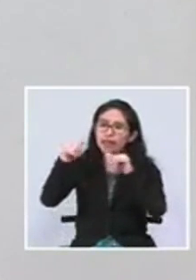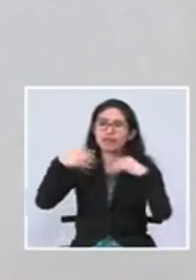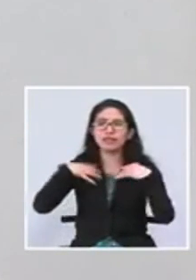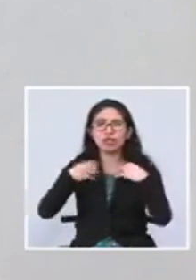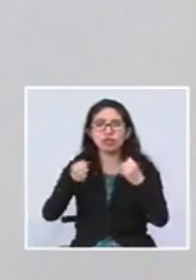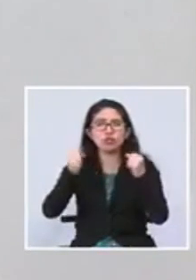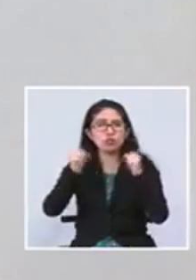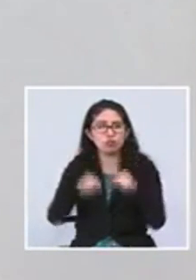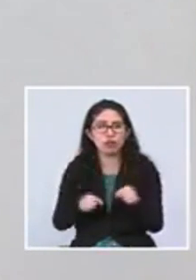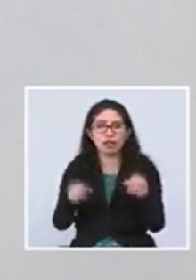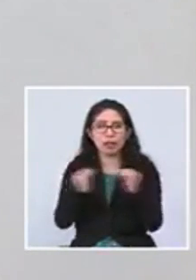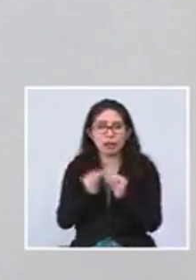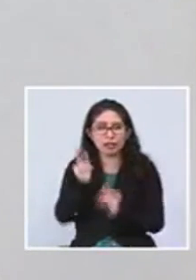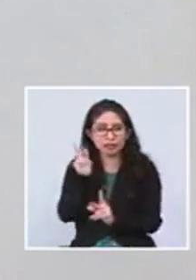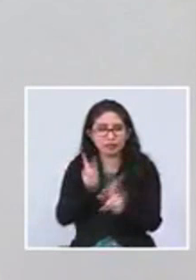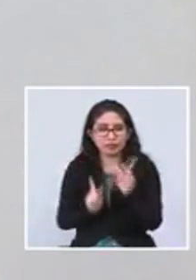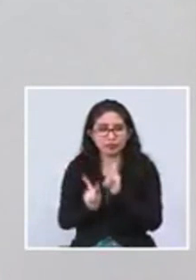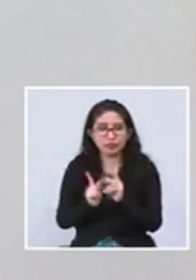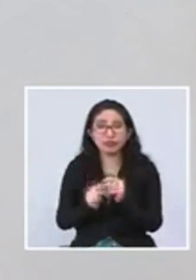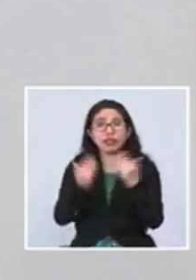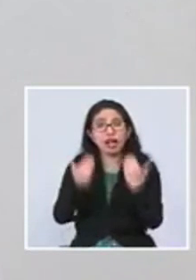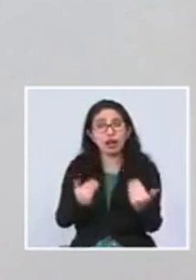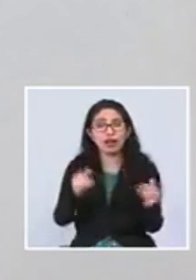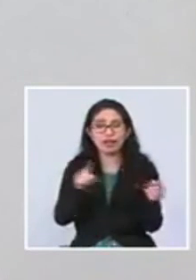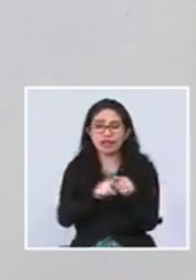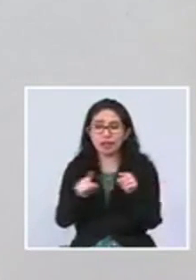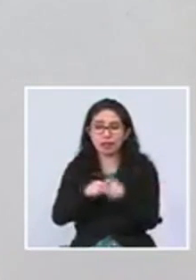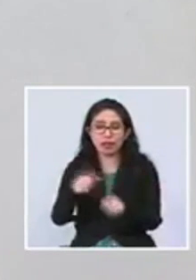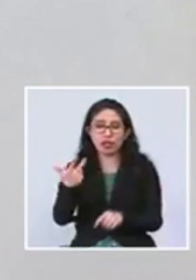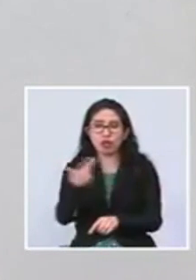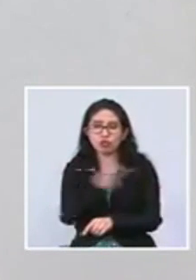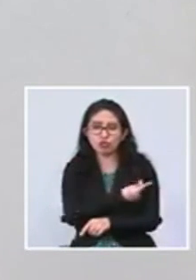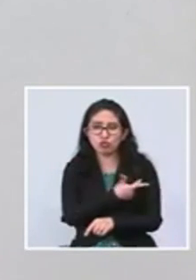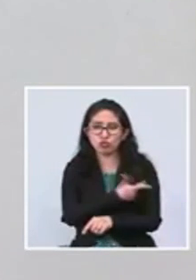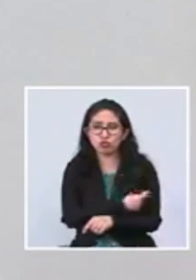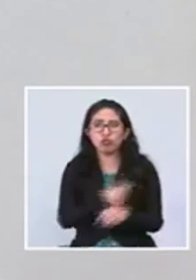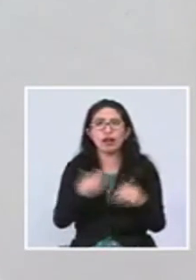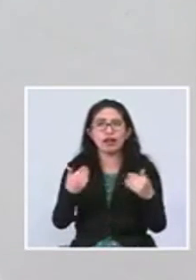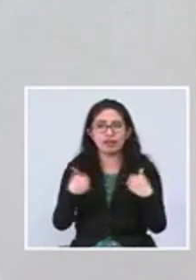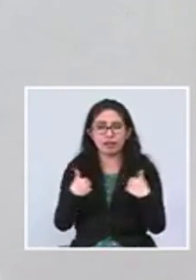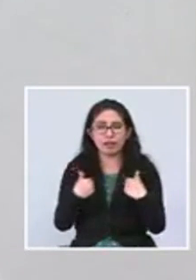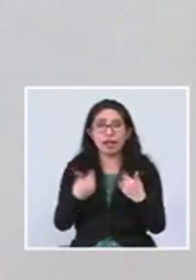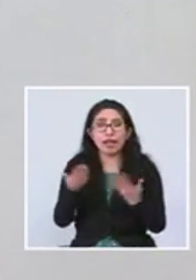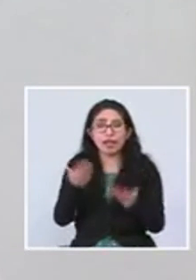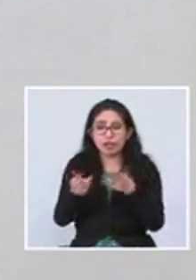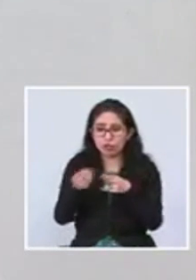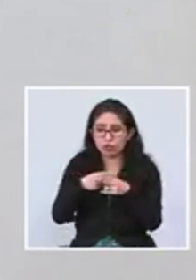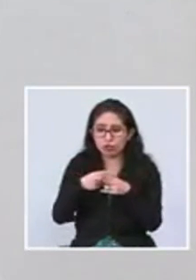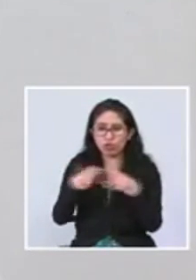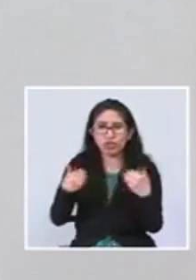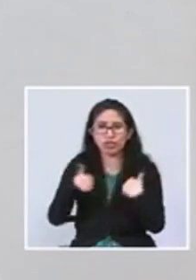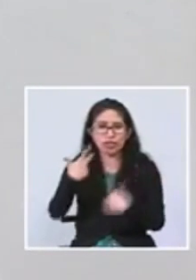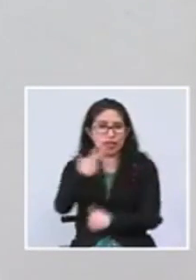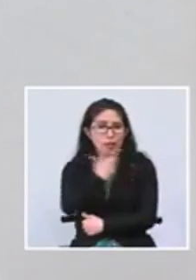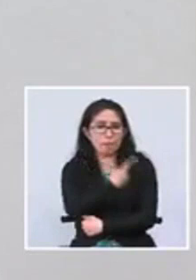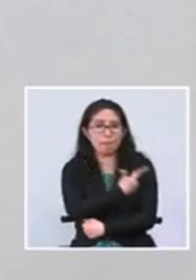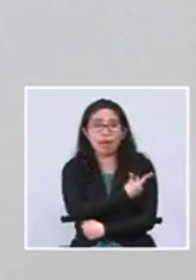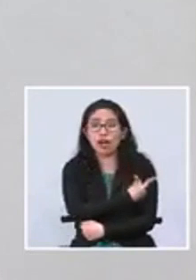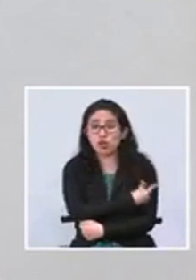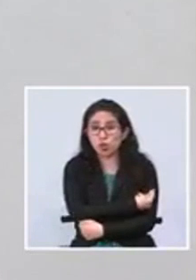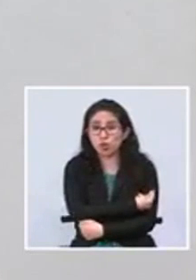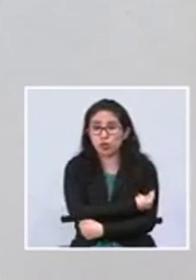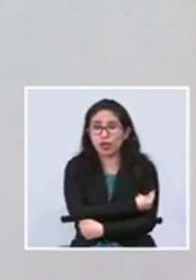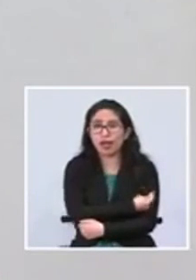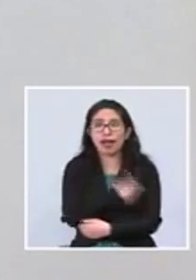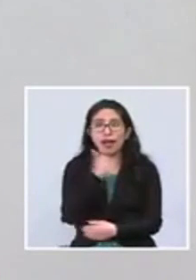en la posibilidad que ahora hay tratamientos y que posiblemente en un corto periodo tengamos una vacuna que nuestra ministra de